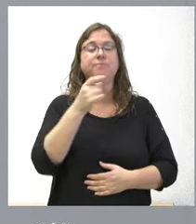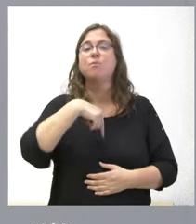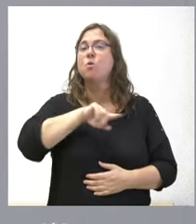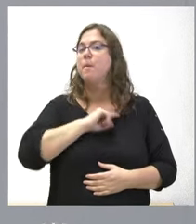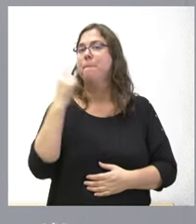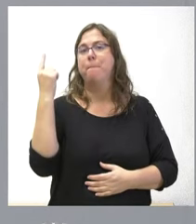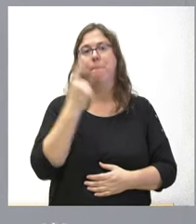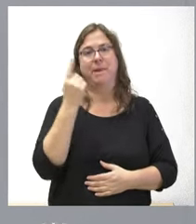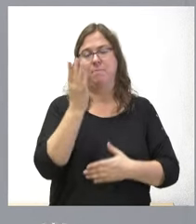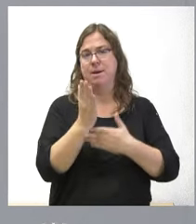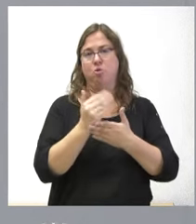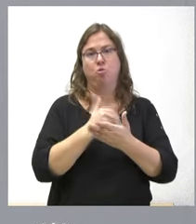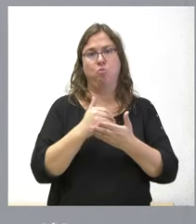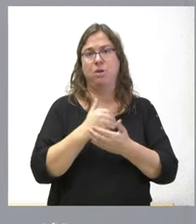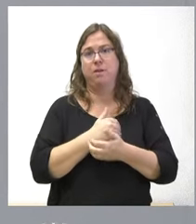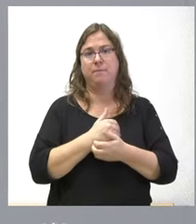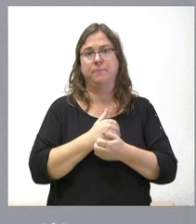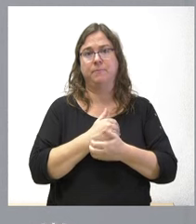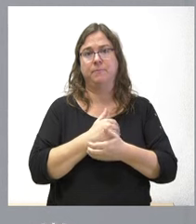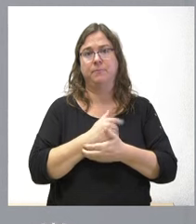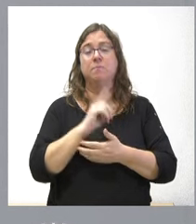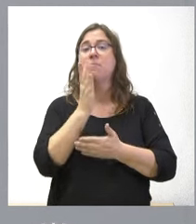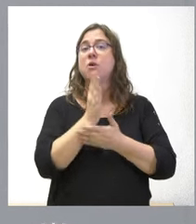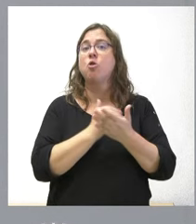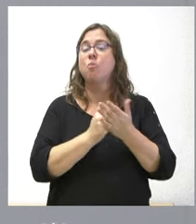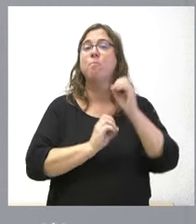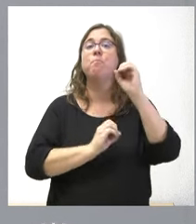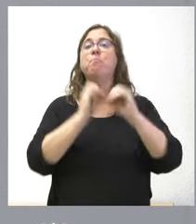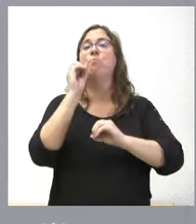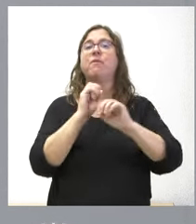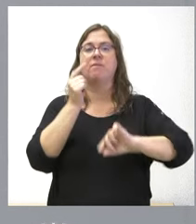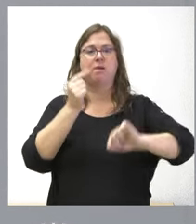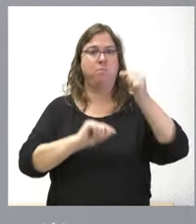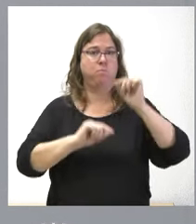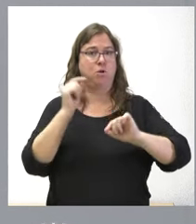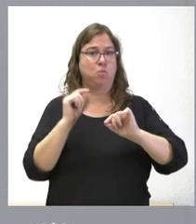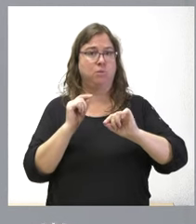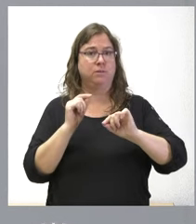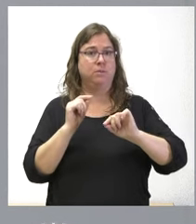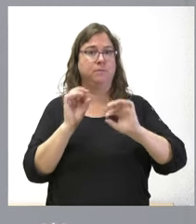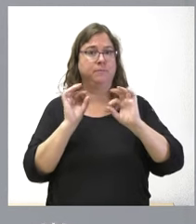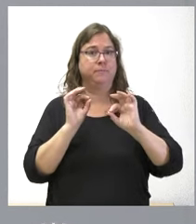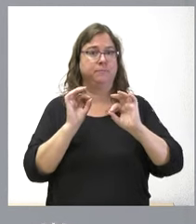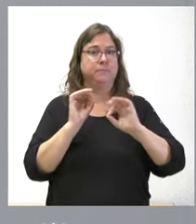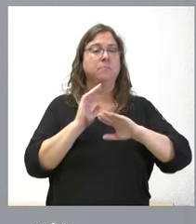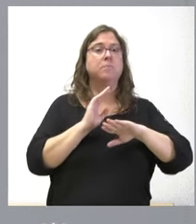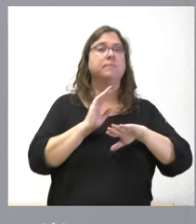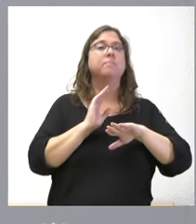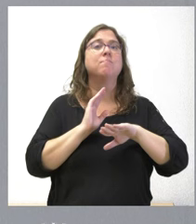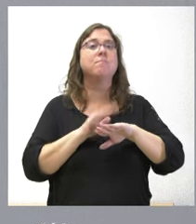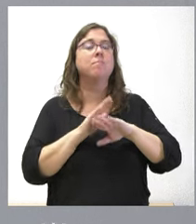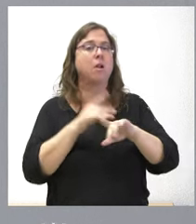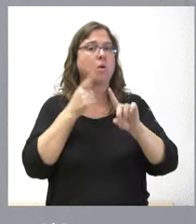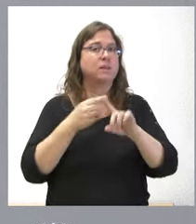comunidad autónoma en porcentaje de presupuesto destinado a esta a esta